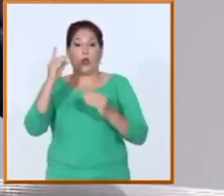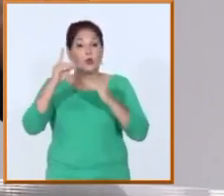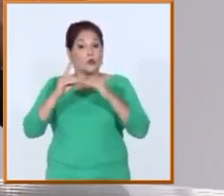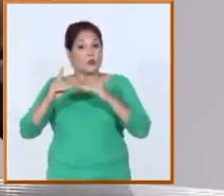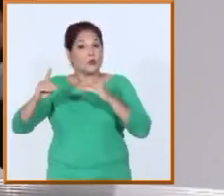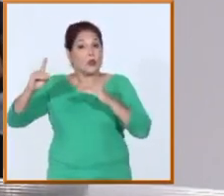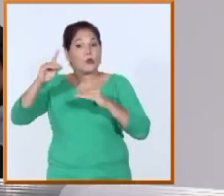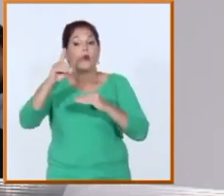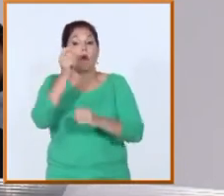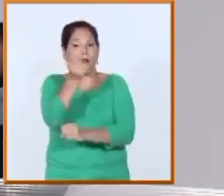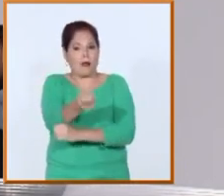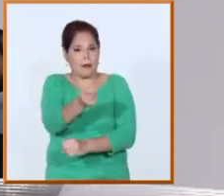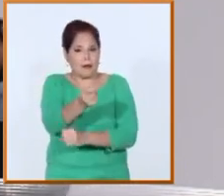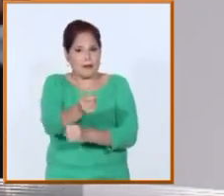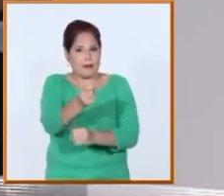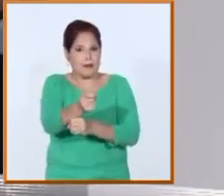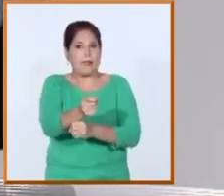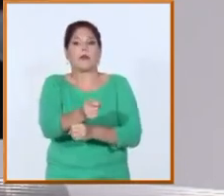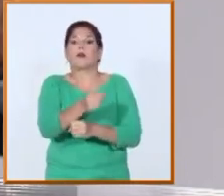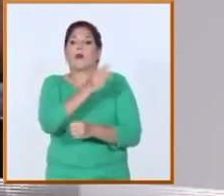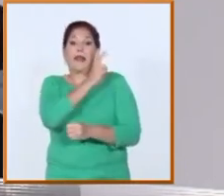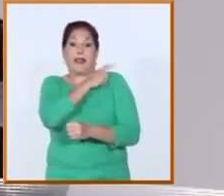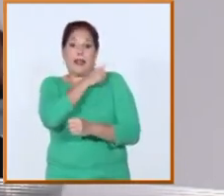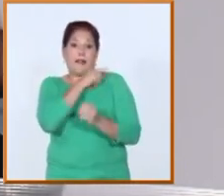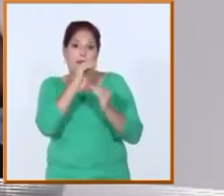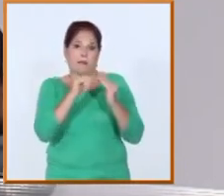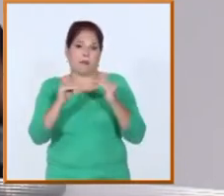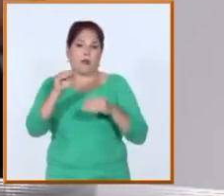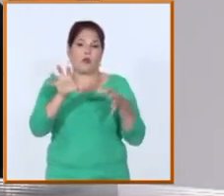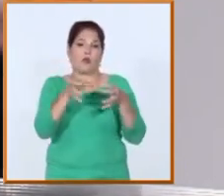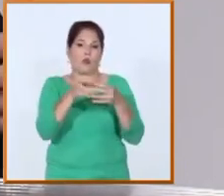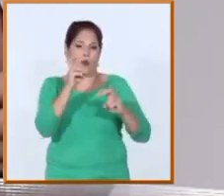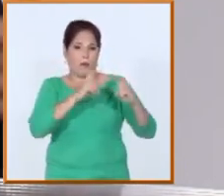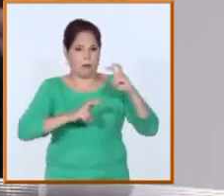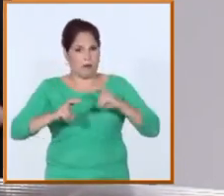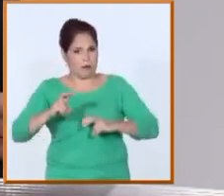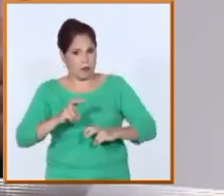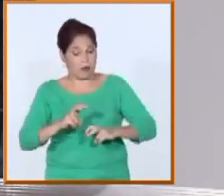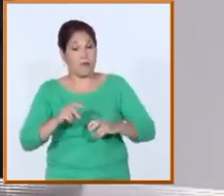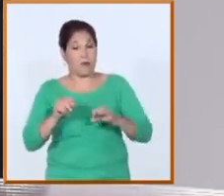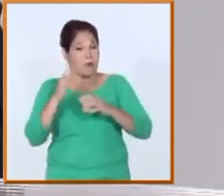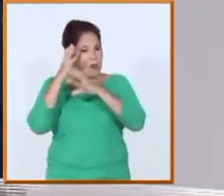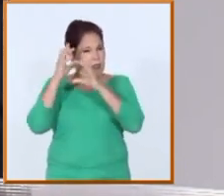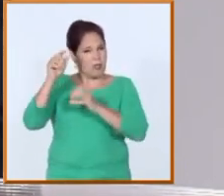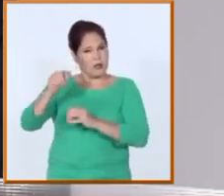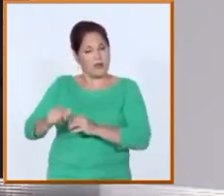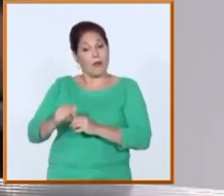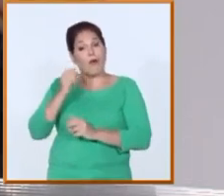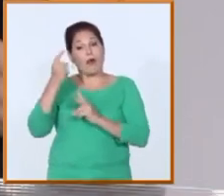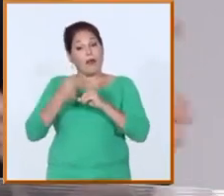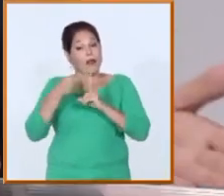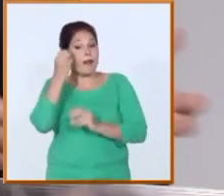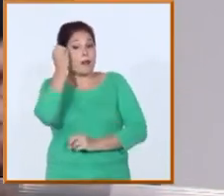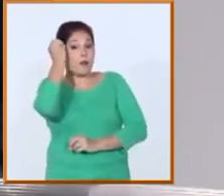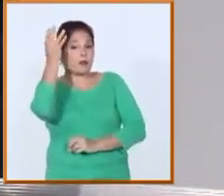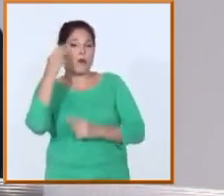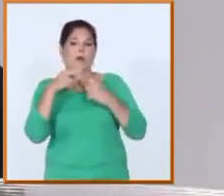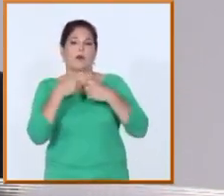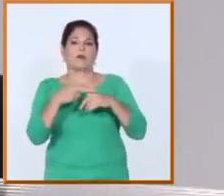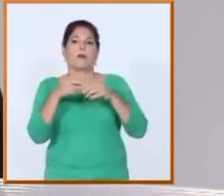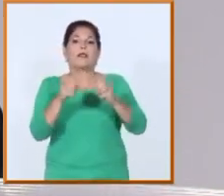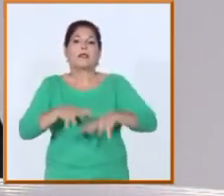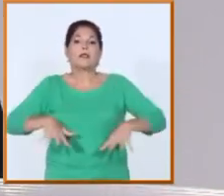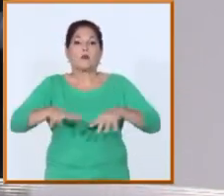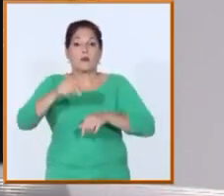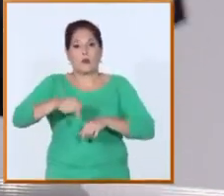formen nuevos doctores, dirigen pirámides y grupos de investigación, apliquen la ciencia y la innovación a la solución de las problemáticas